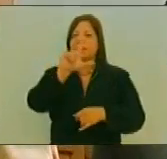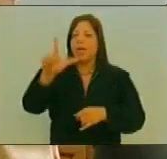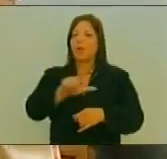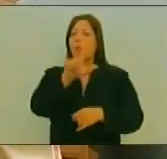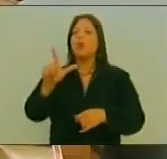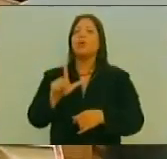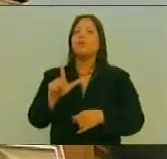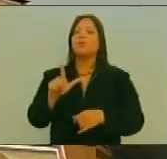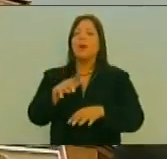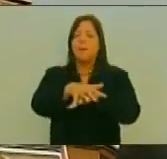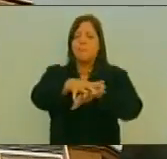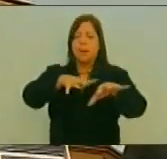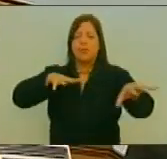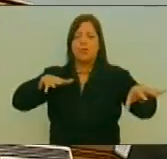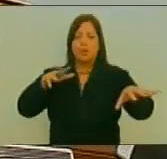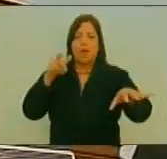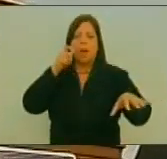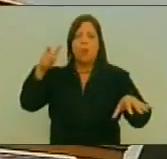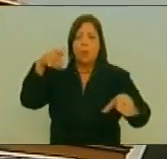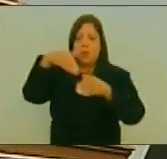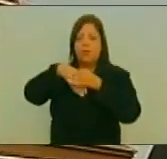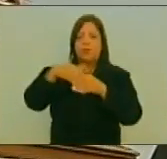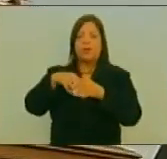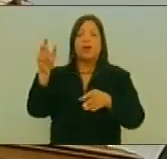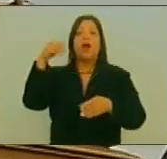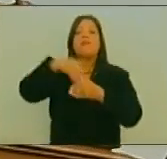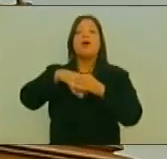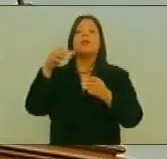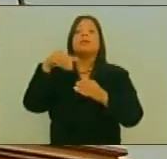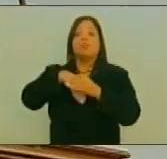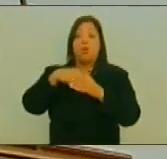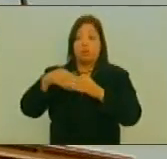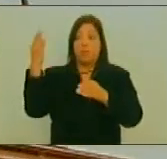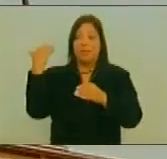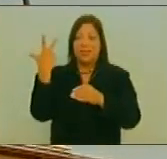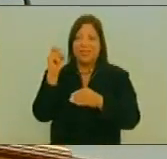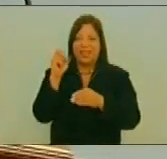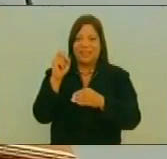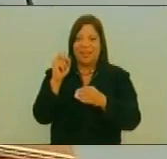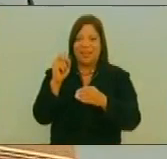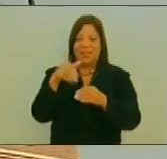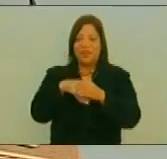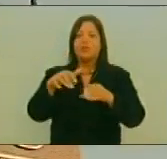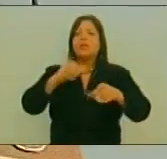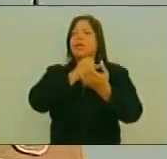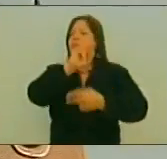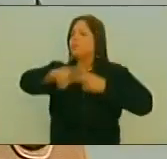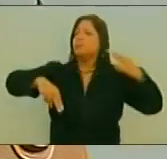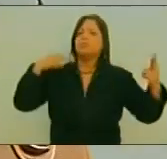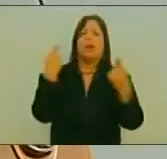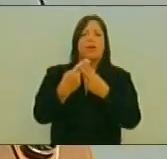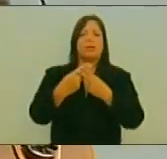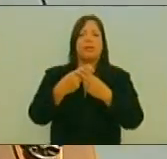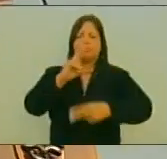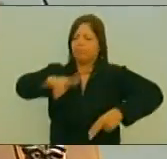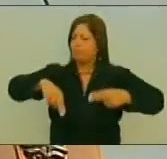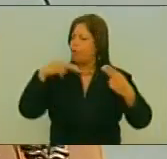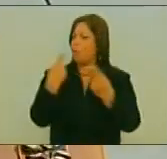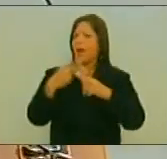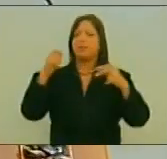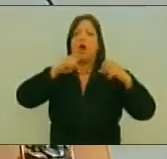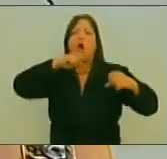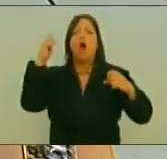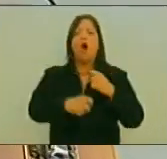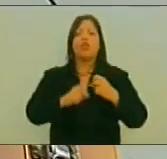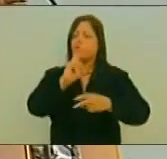Cuando la inmensa mayoría De nuestro pueblo Que eligió Esta asamblea Nacional Constituyente Dijo Ya basta De la promoción Del